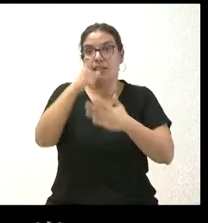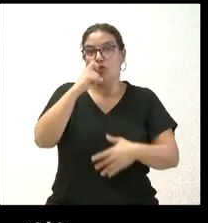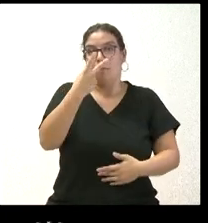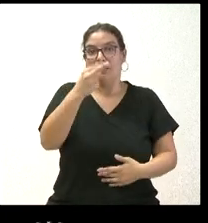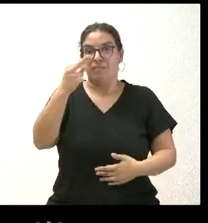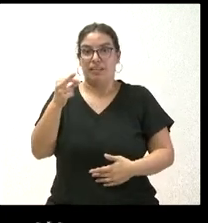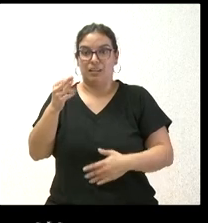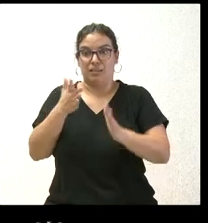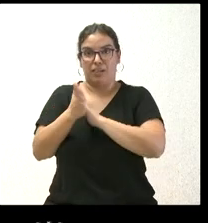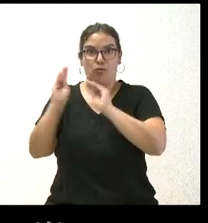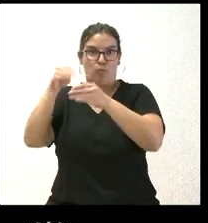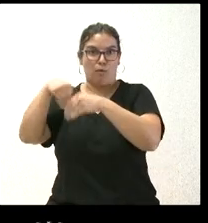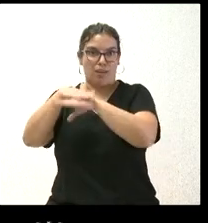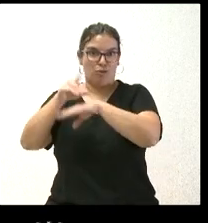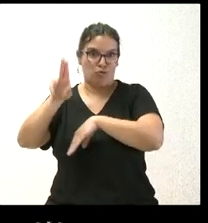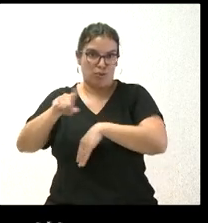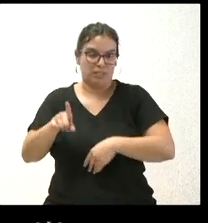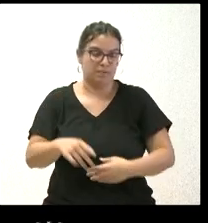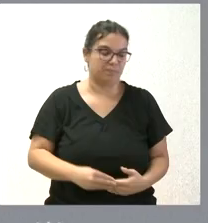no en la actualidad. Gracias.